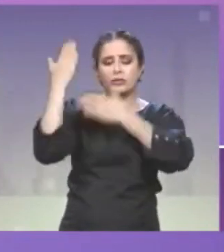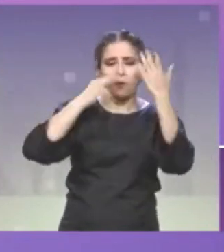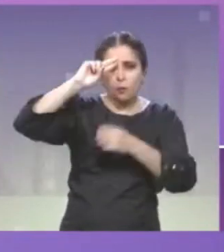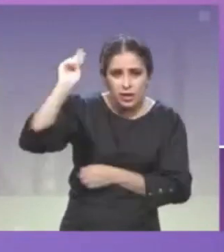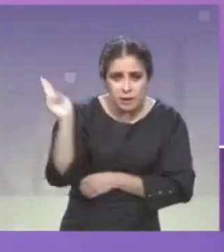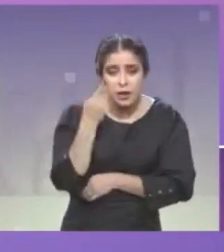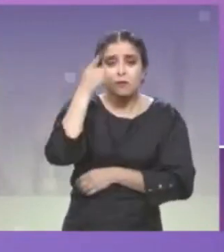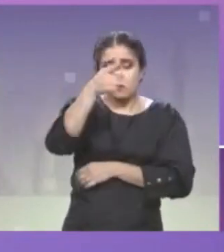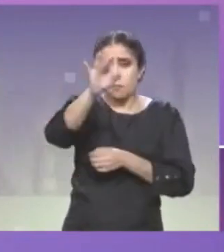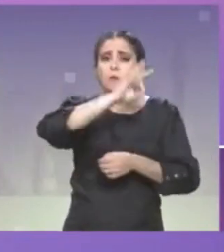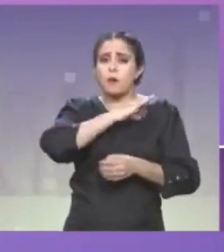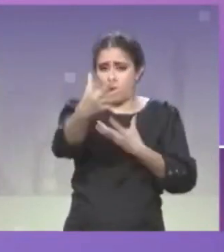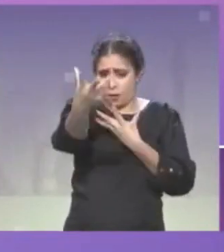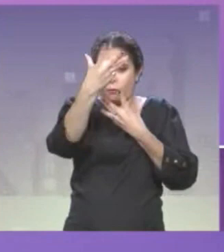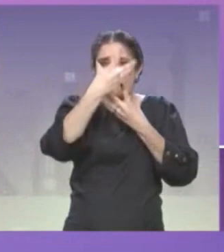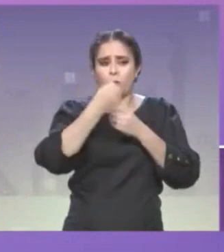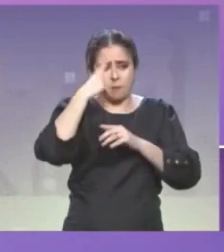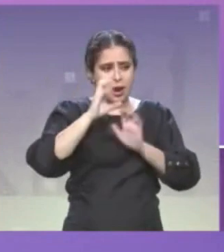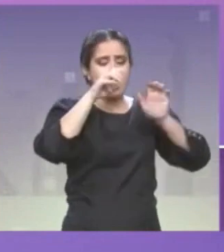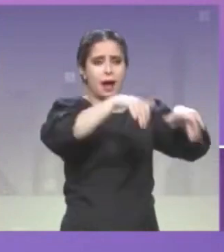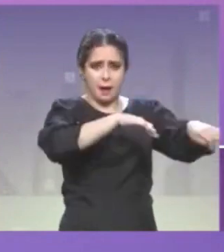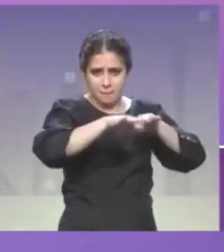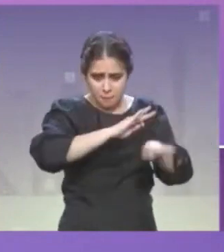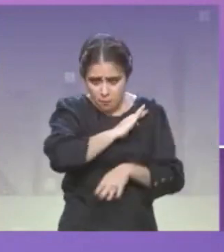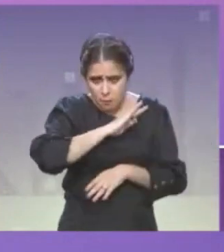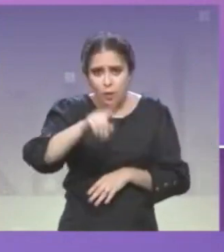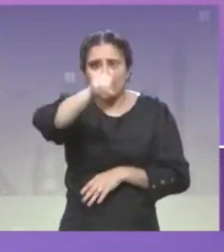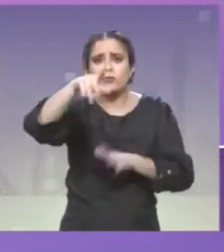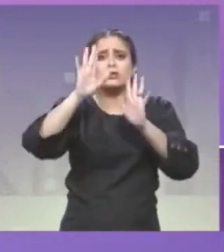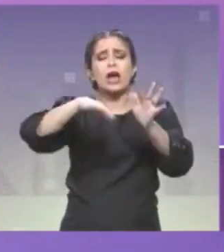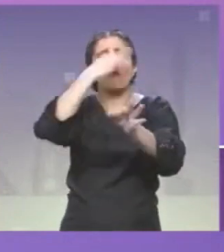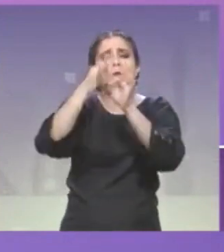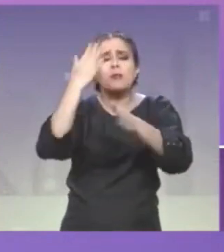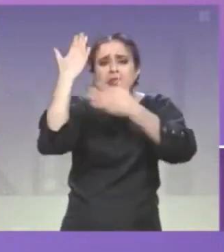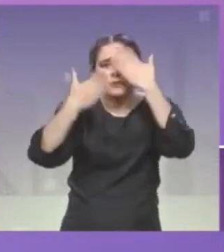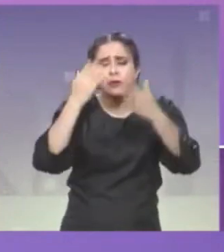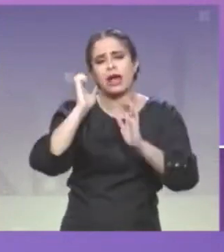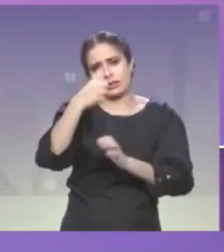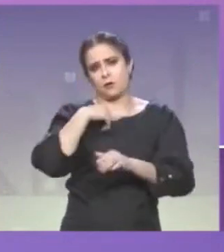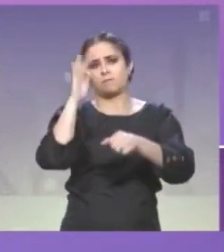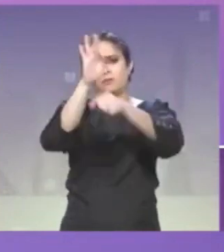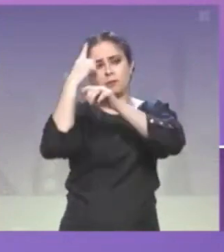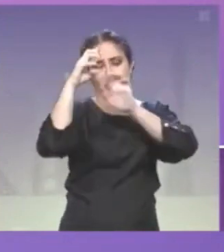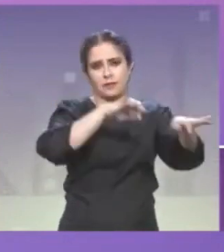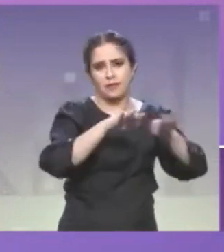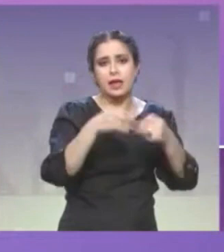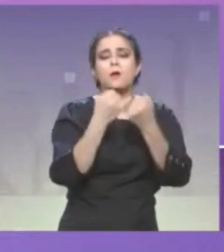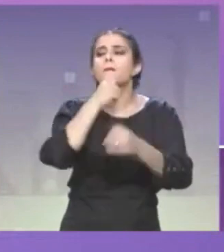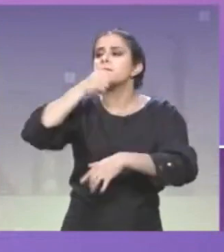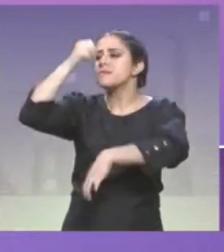trabajo conmigo, tú ya cumpliste en la escuela. Y señor grande, adulto mayor, toda tu sabiduría también la quiero.